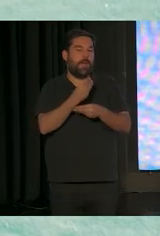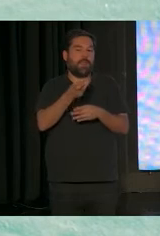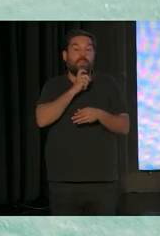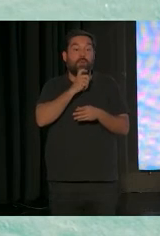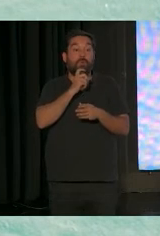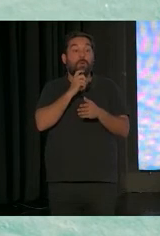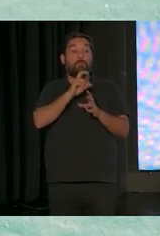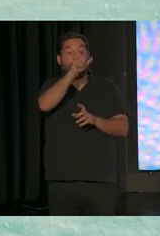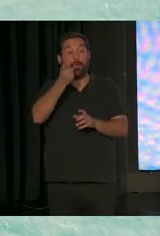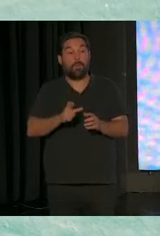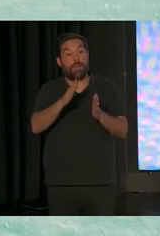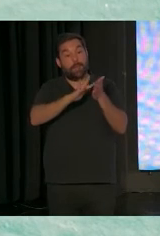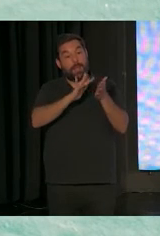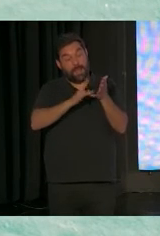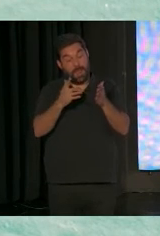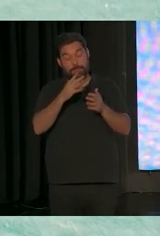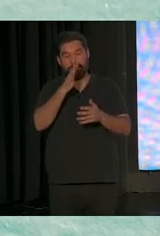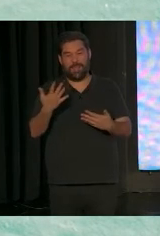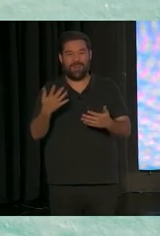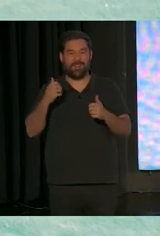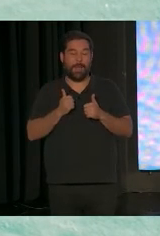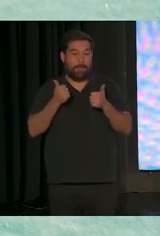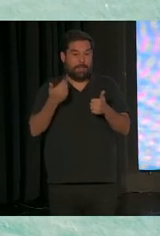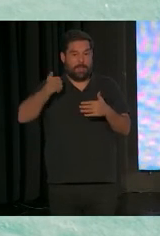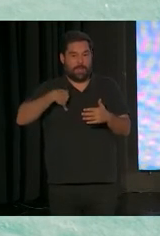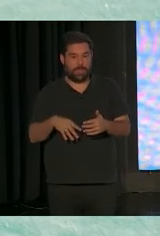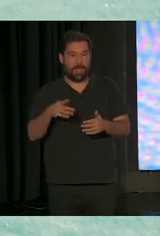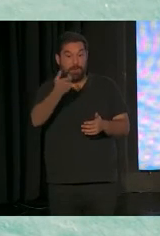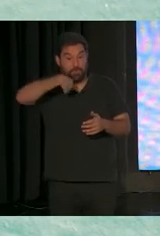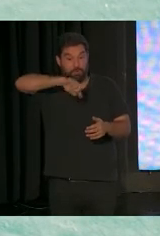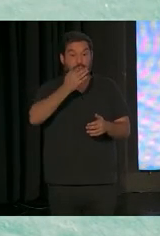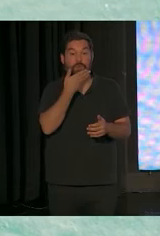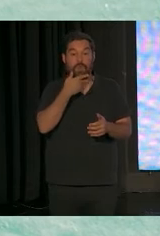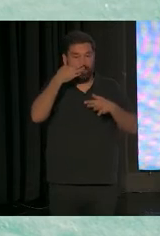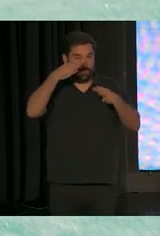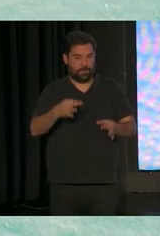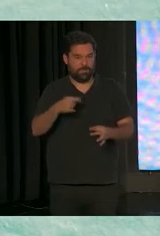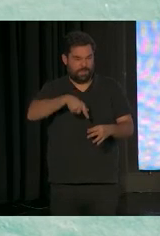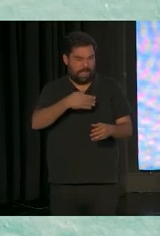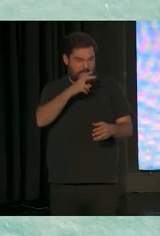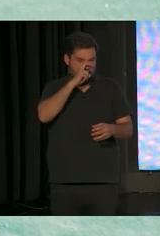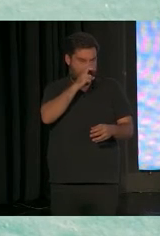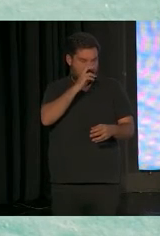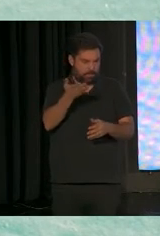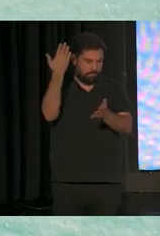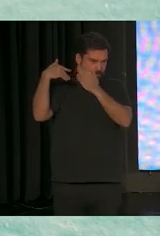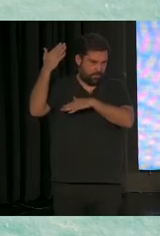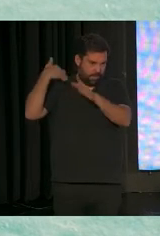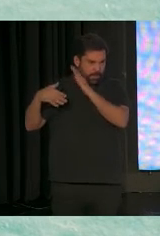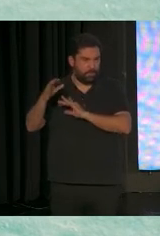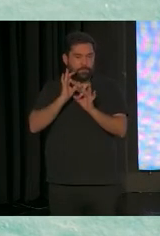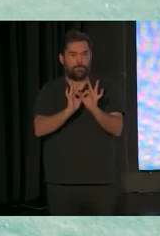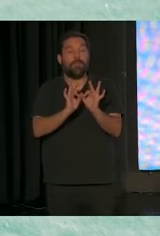Comunidad Valencia hemos empezado ahora. Imagino que conocen esto. Esto ya es muy antiguo. Fíjense, por mucho que lean,